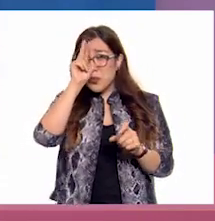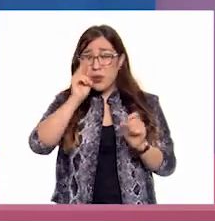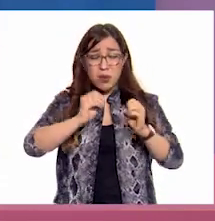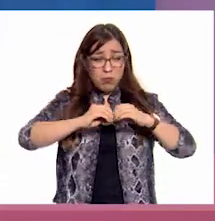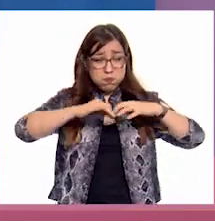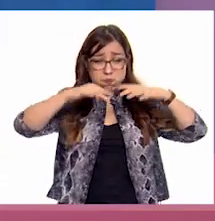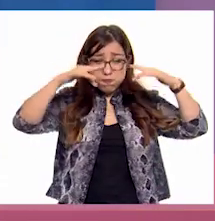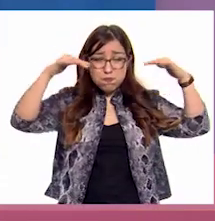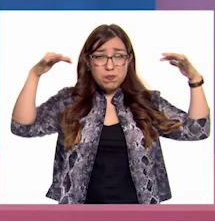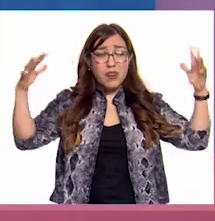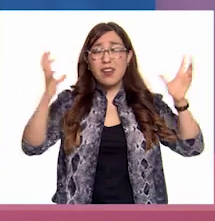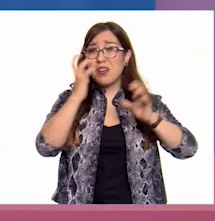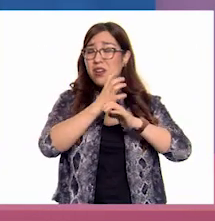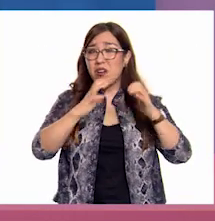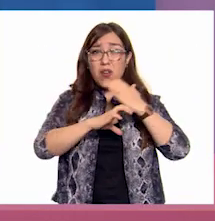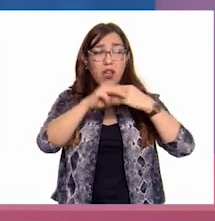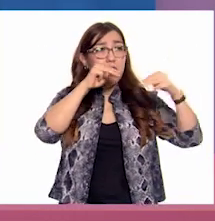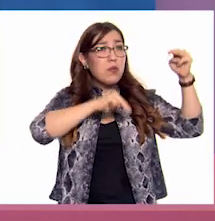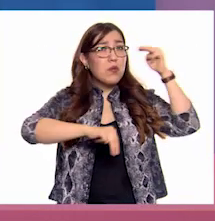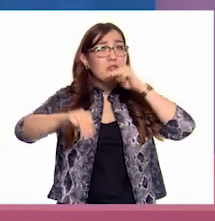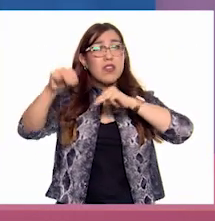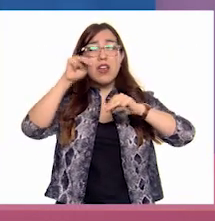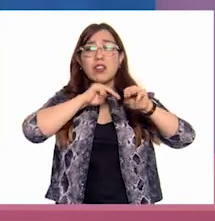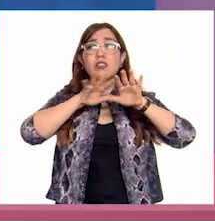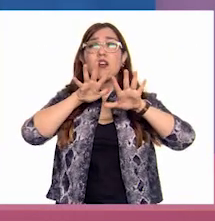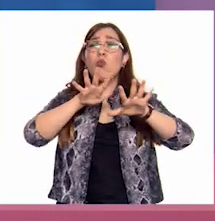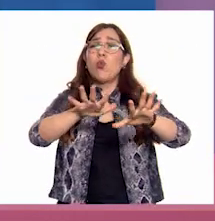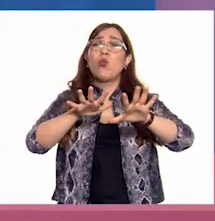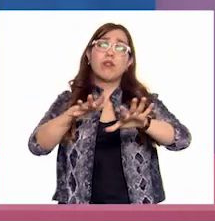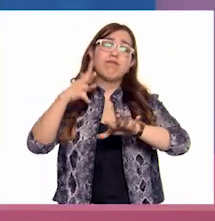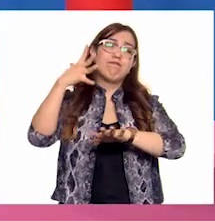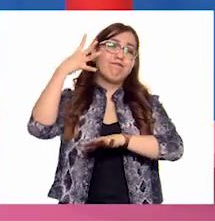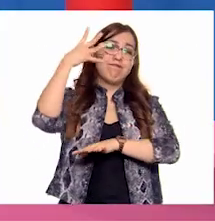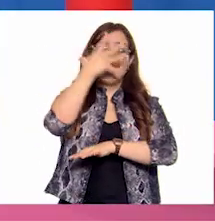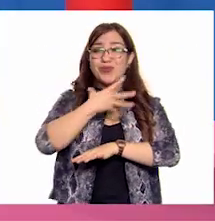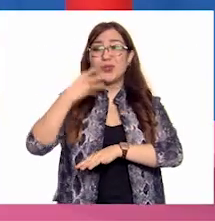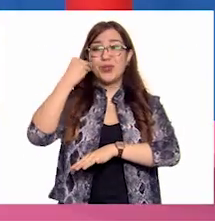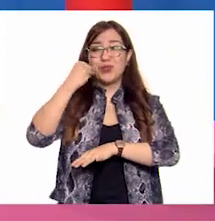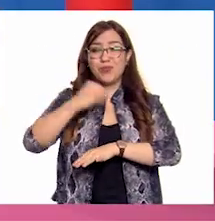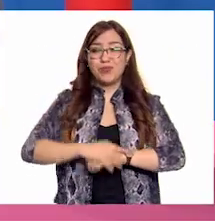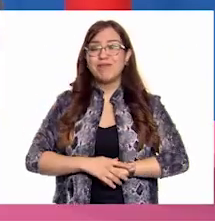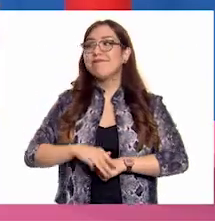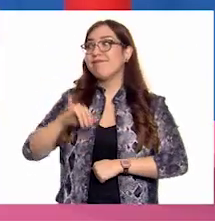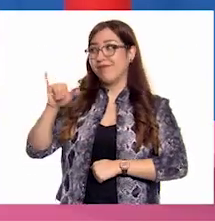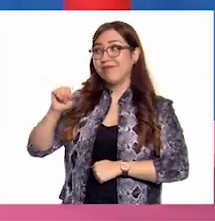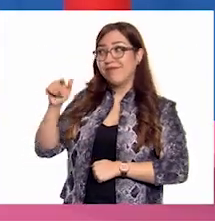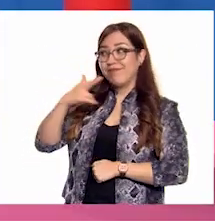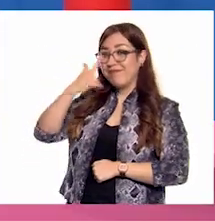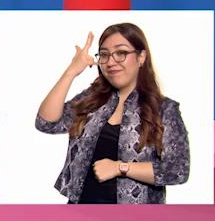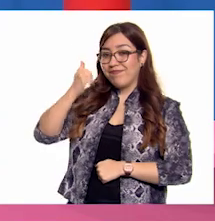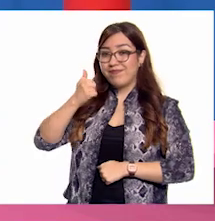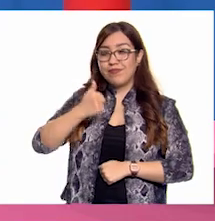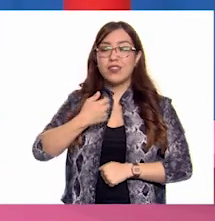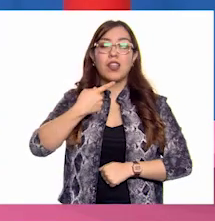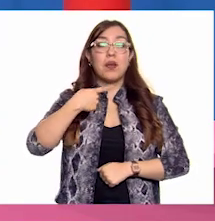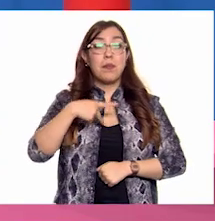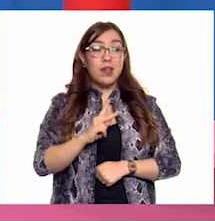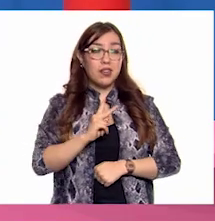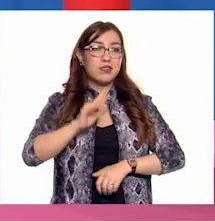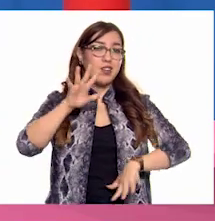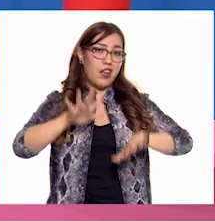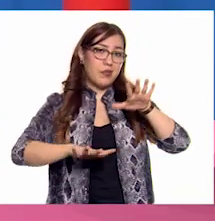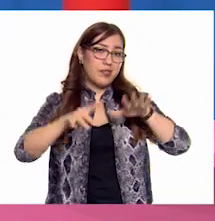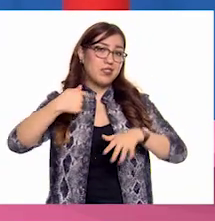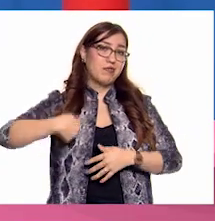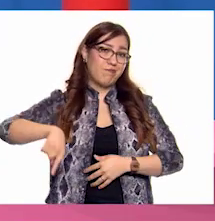grandes montañas. ¡Ay! ¡Es hermoso! Sí, Ale, tienes razón, sí que lo es, pero muchas de nuestras acciones